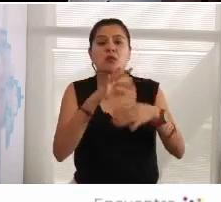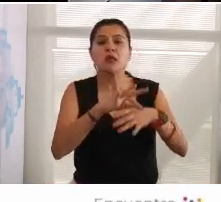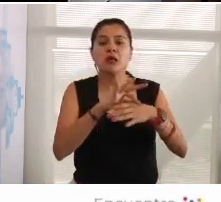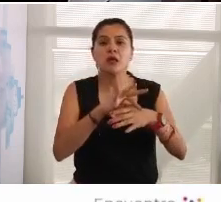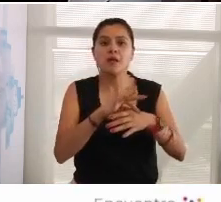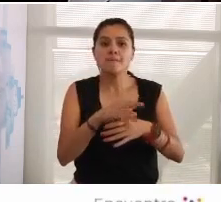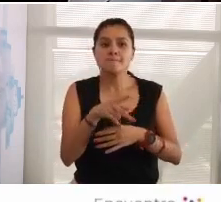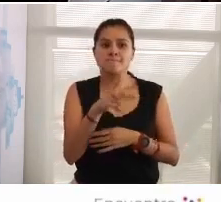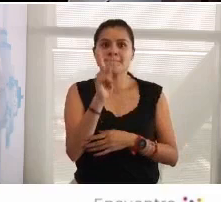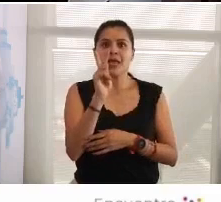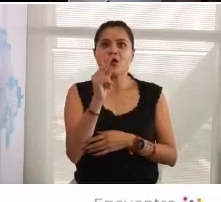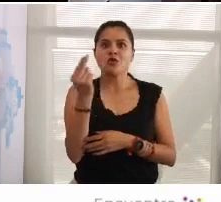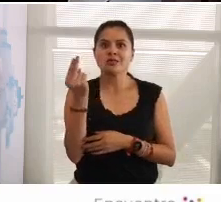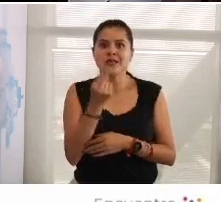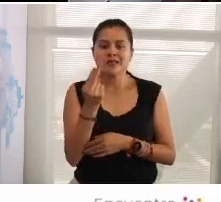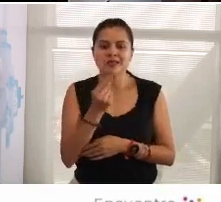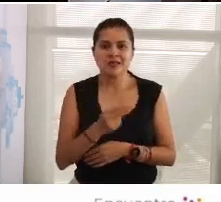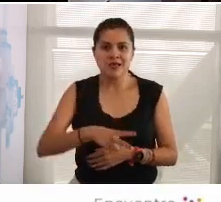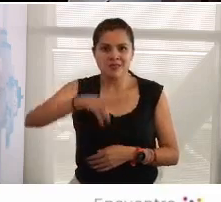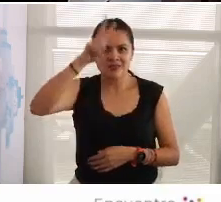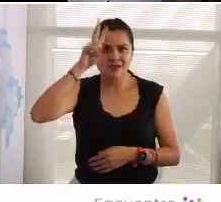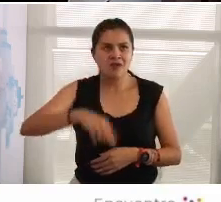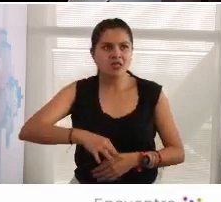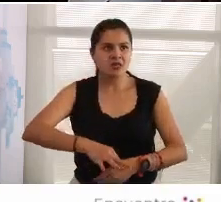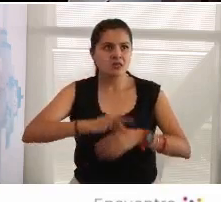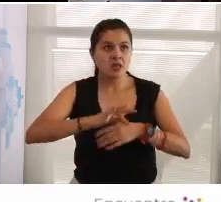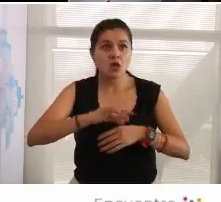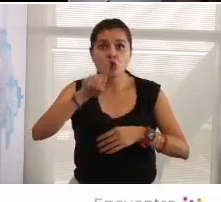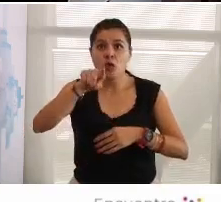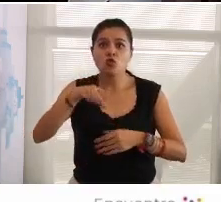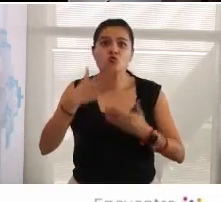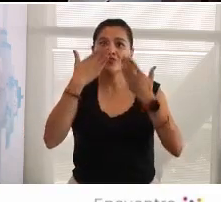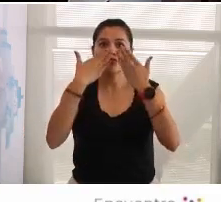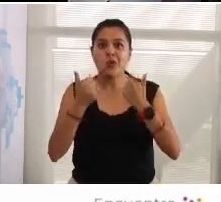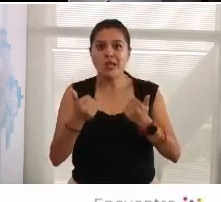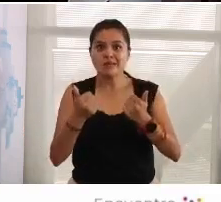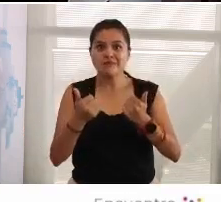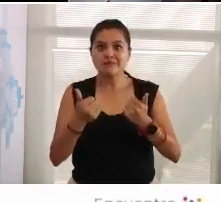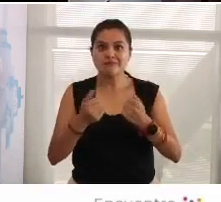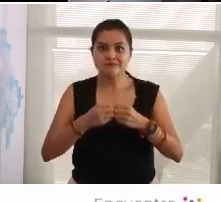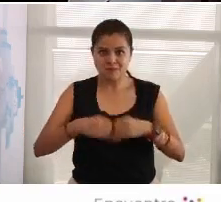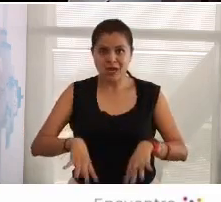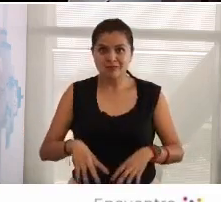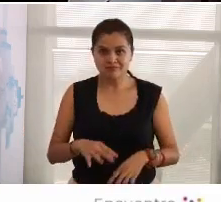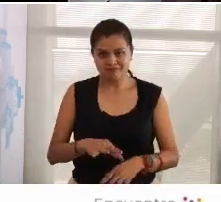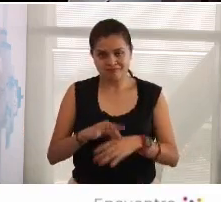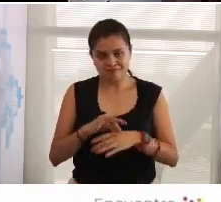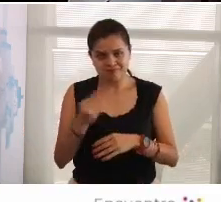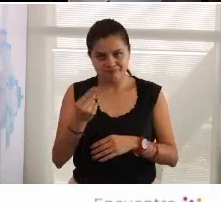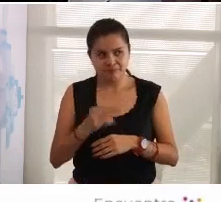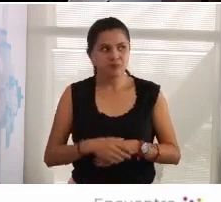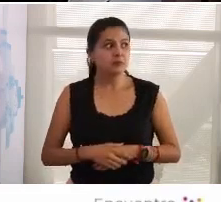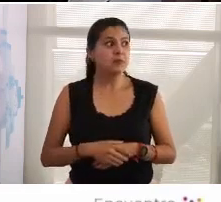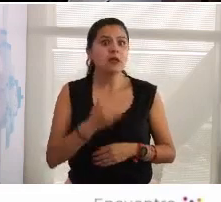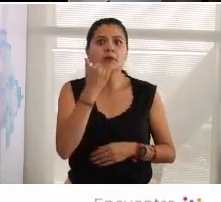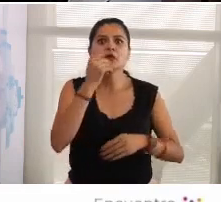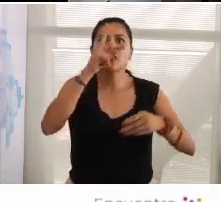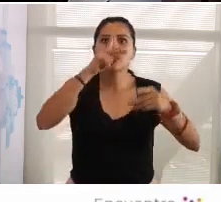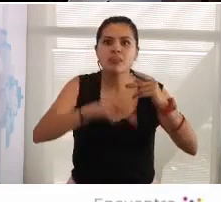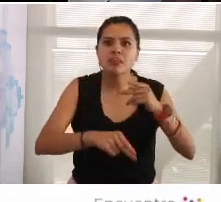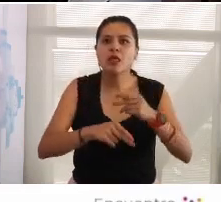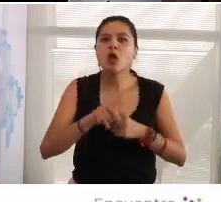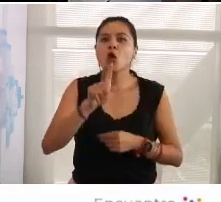vuelve tremendamente real cuando la pierdes. Gracias, Ricardo. Perdón, nada más se interrumpo